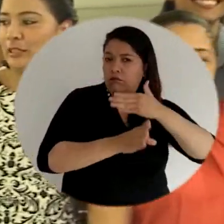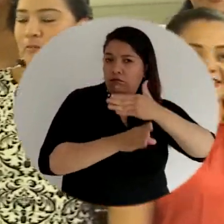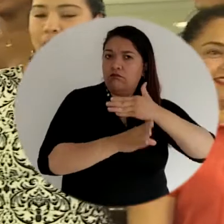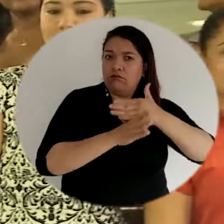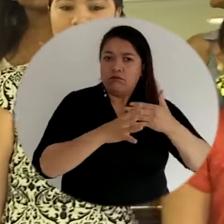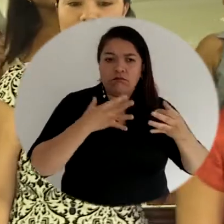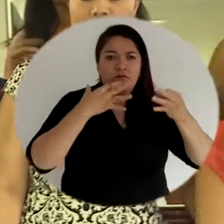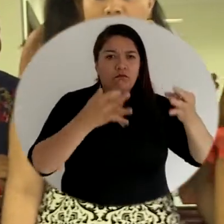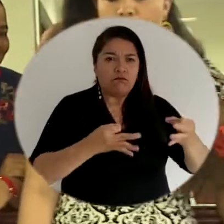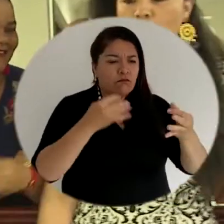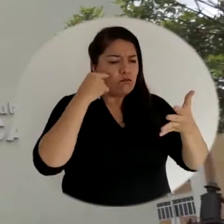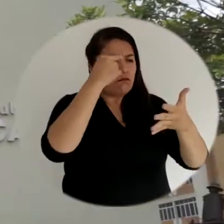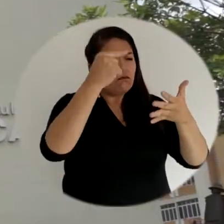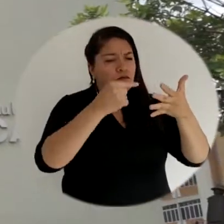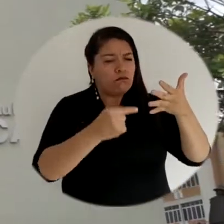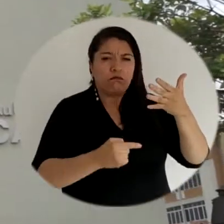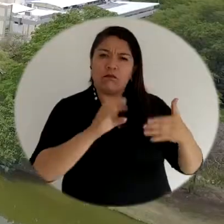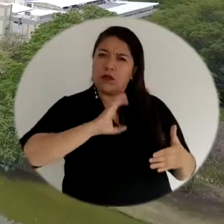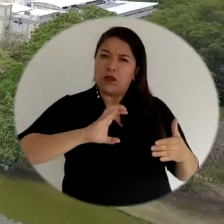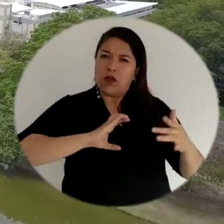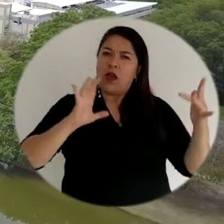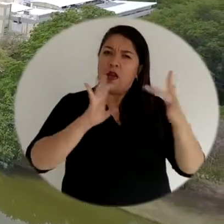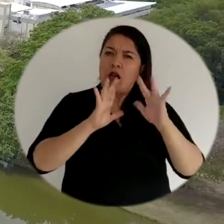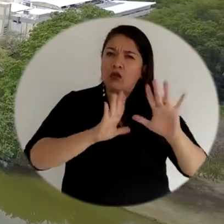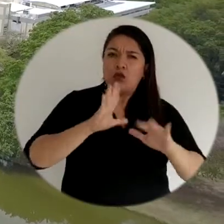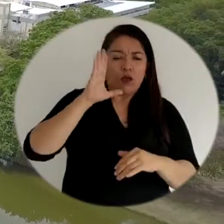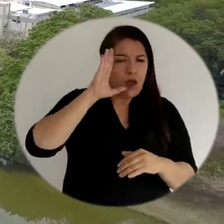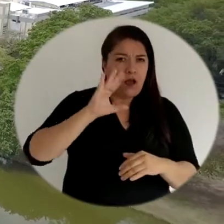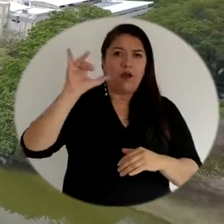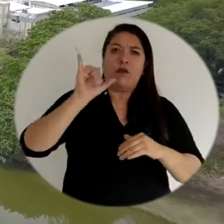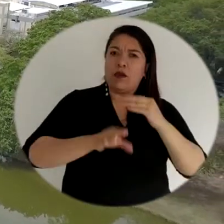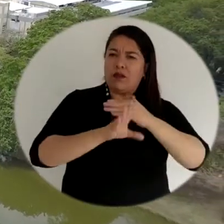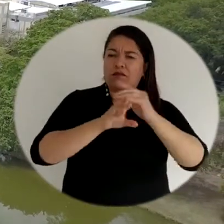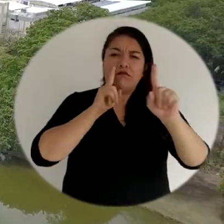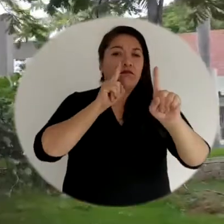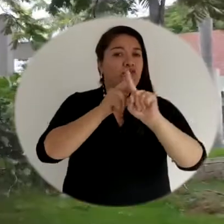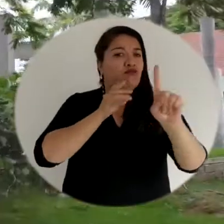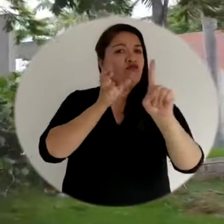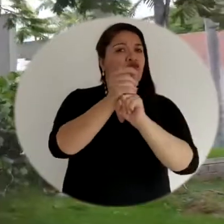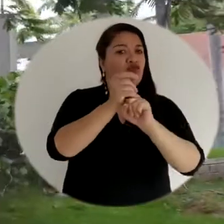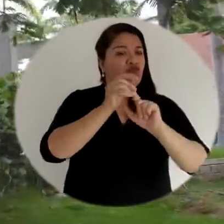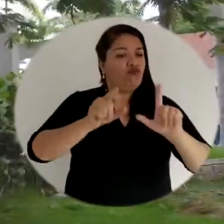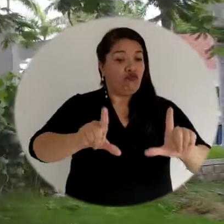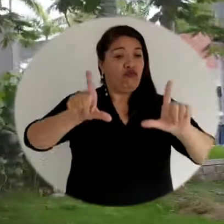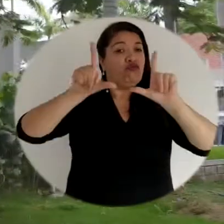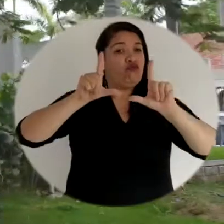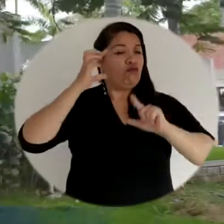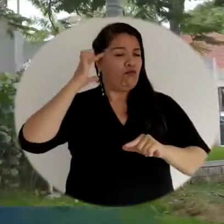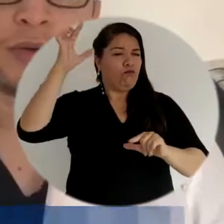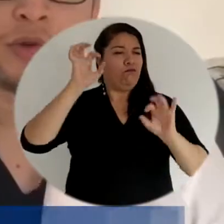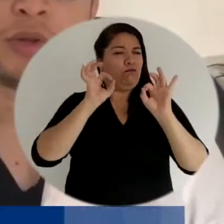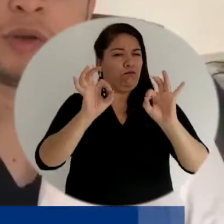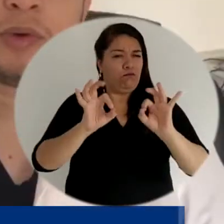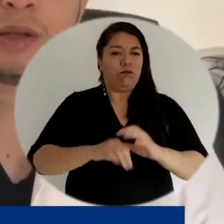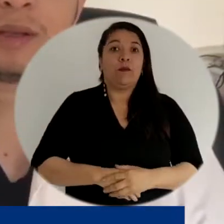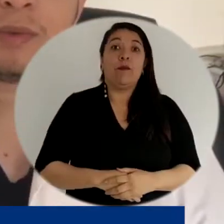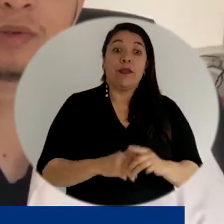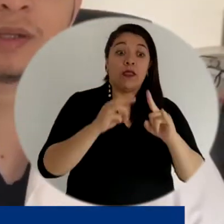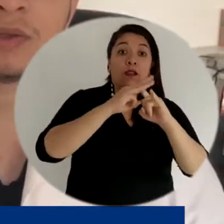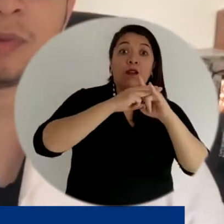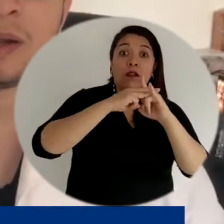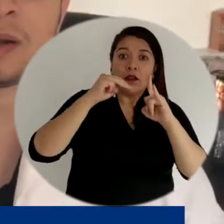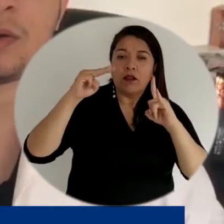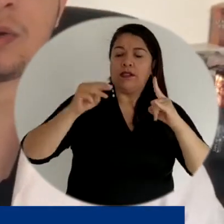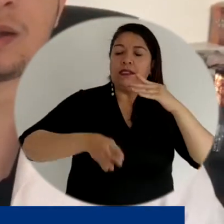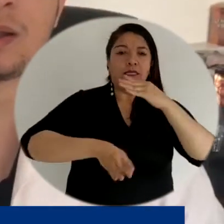características académicas que tengan como propósito el éxito profesional. Es importante que nuestra alma mater continúe en este